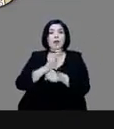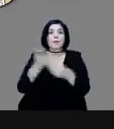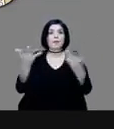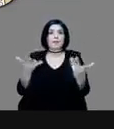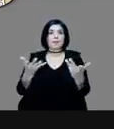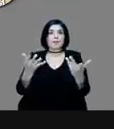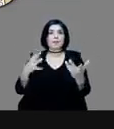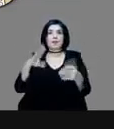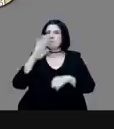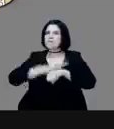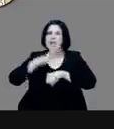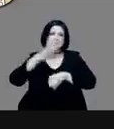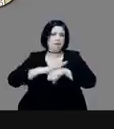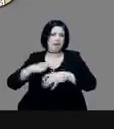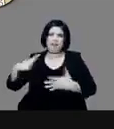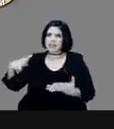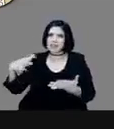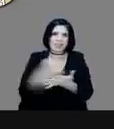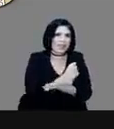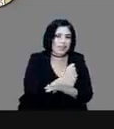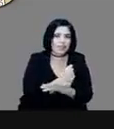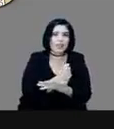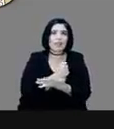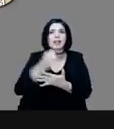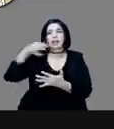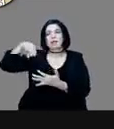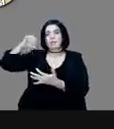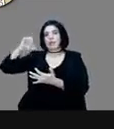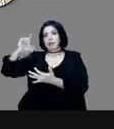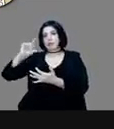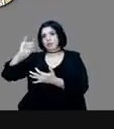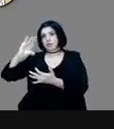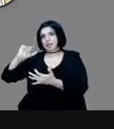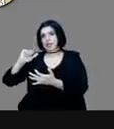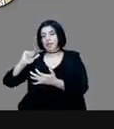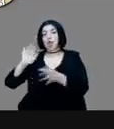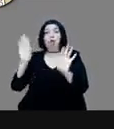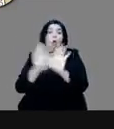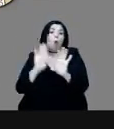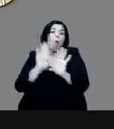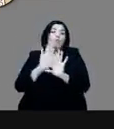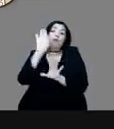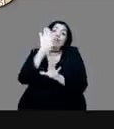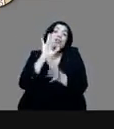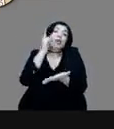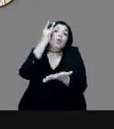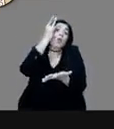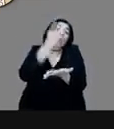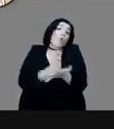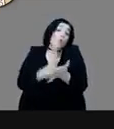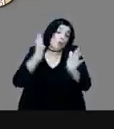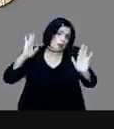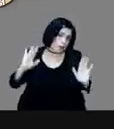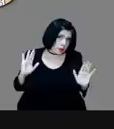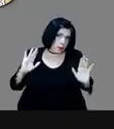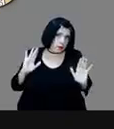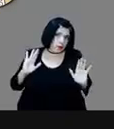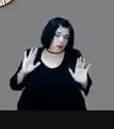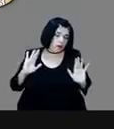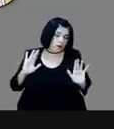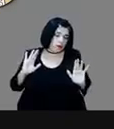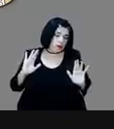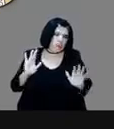triunfo mexica, casi diríamos que el único triunfo mexica, se le debió